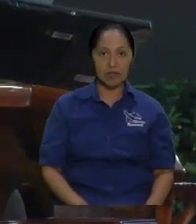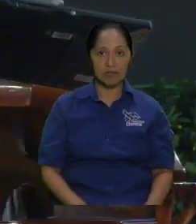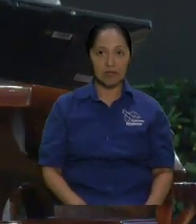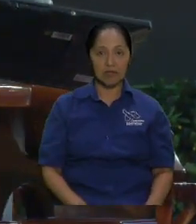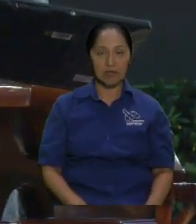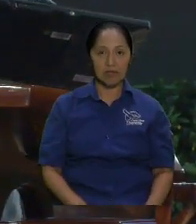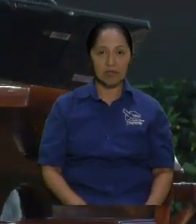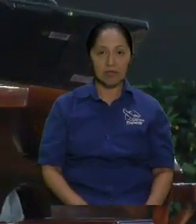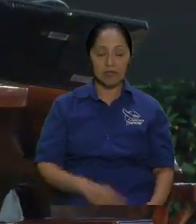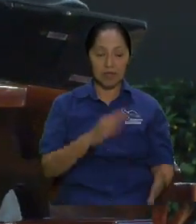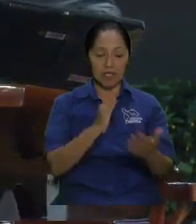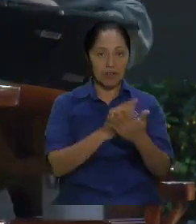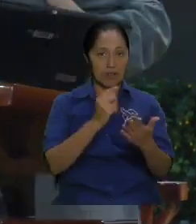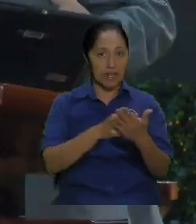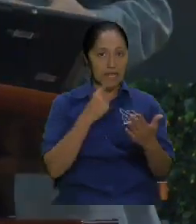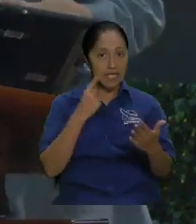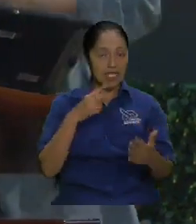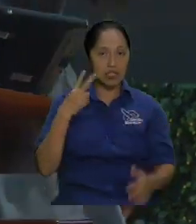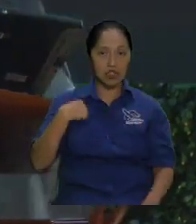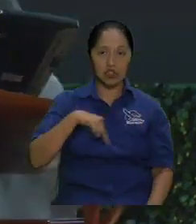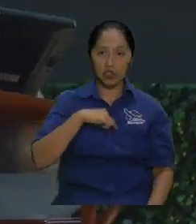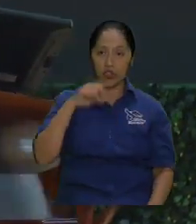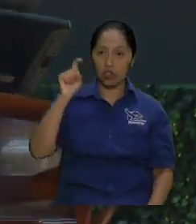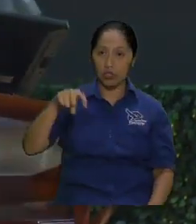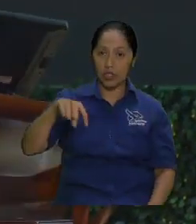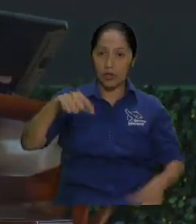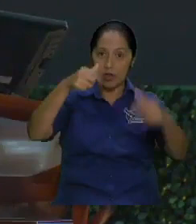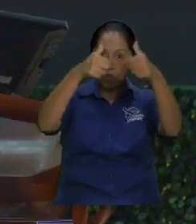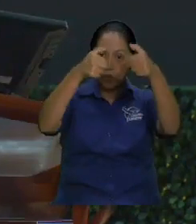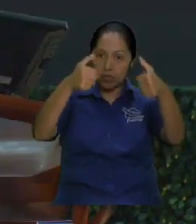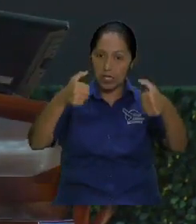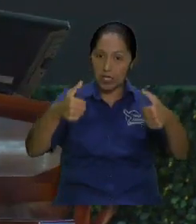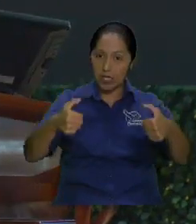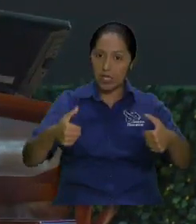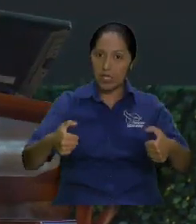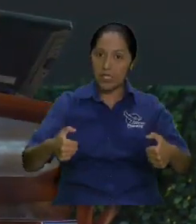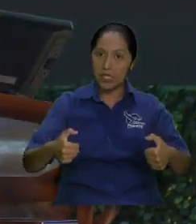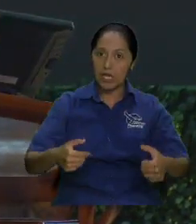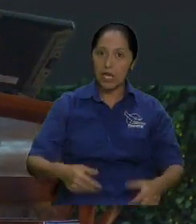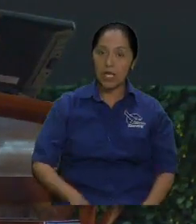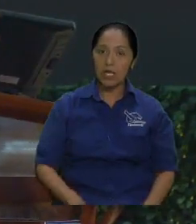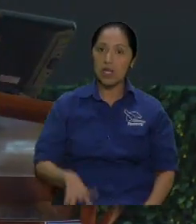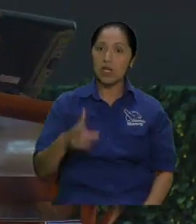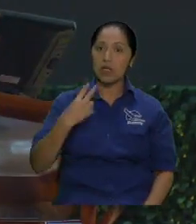de muerte a veces tenemos que analizar nuestras propias motivaciones para ver si la cosa está bien o está mal